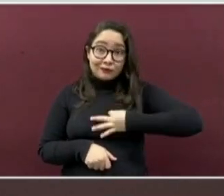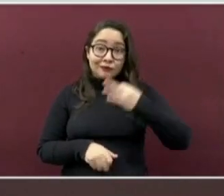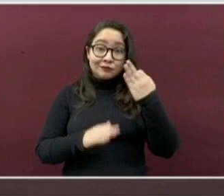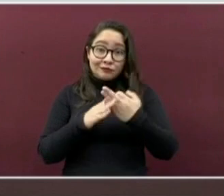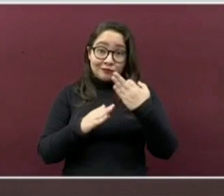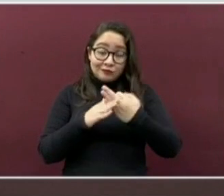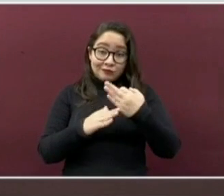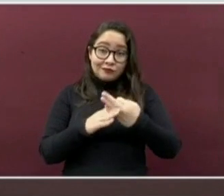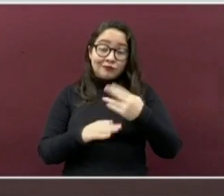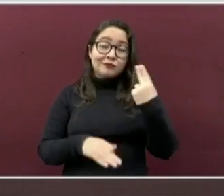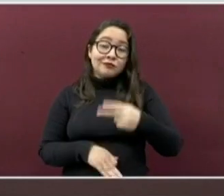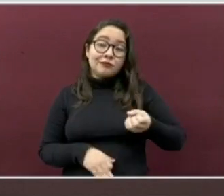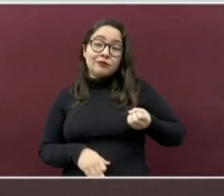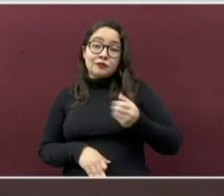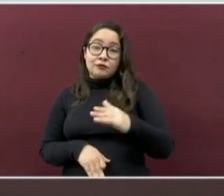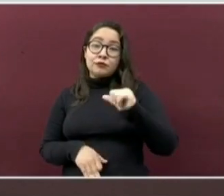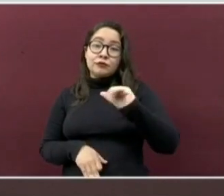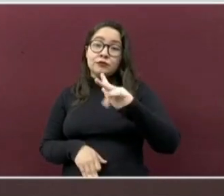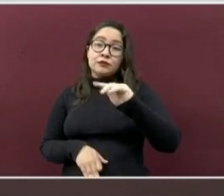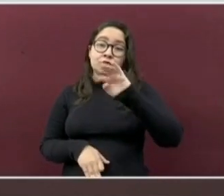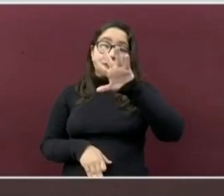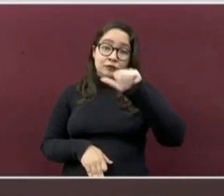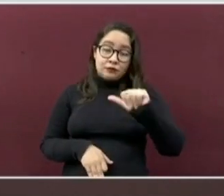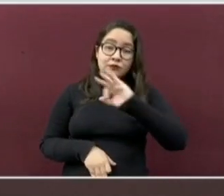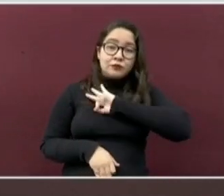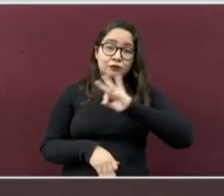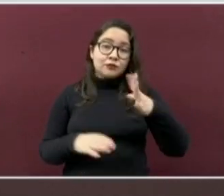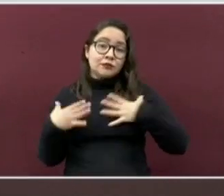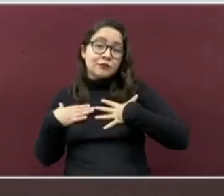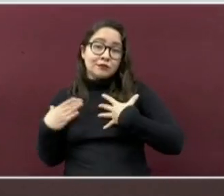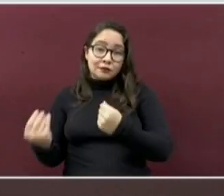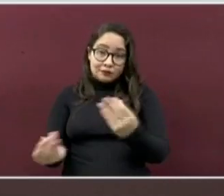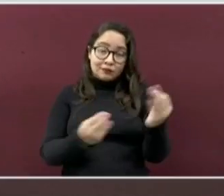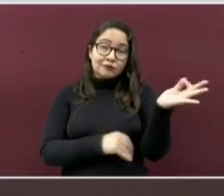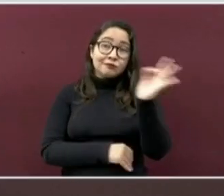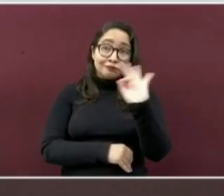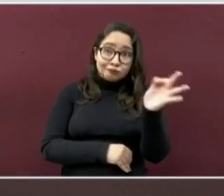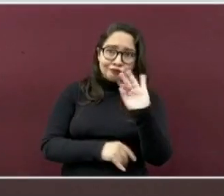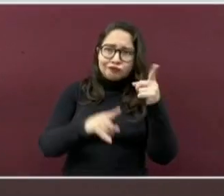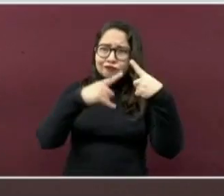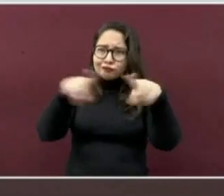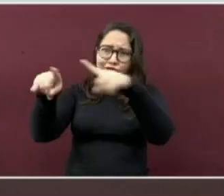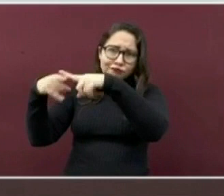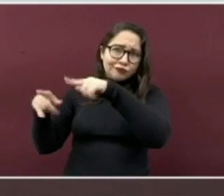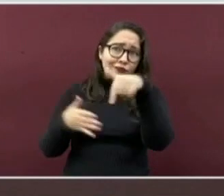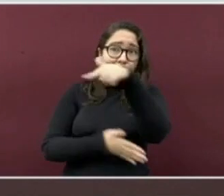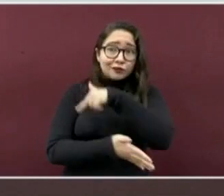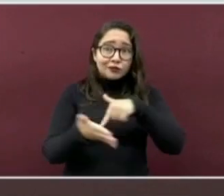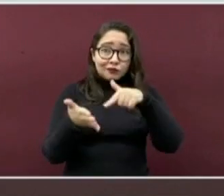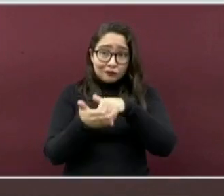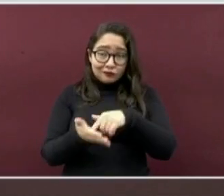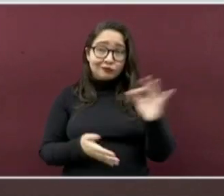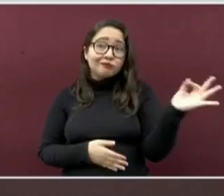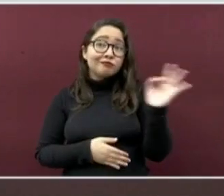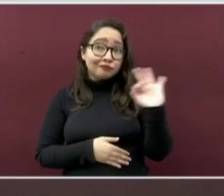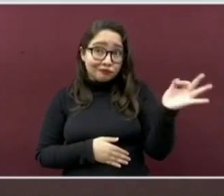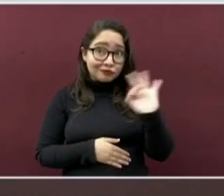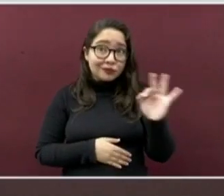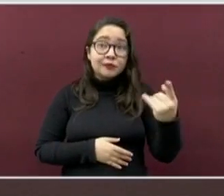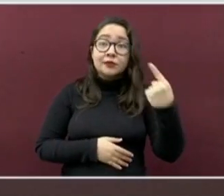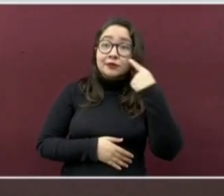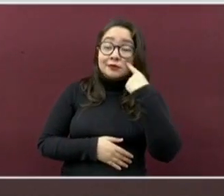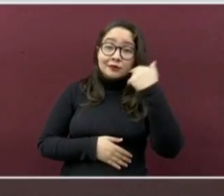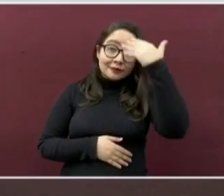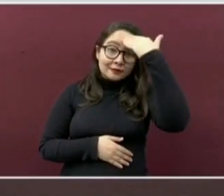activa y tienen la probabilidad de transmitir la enfermedad a otras personas en cualquier lugar donde se encuentren. Como todas